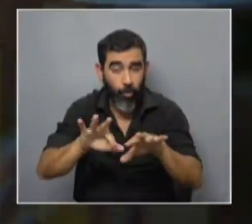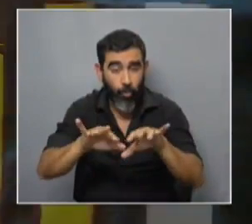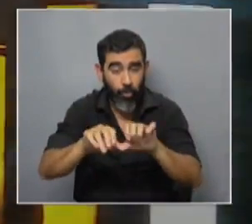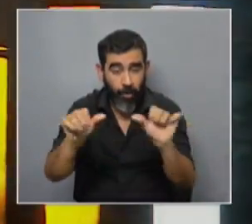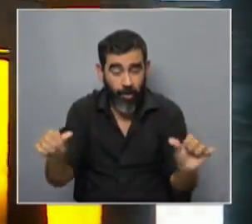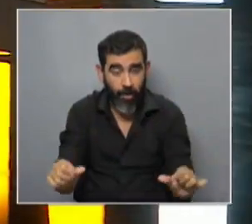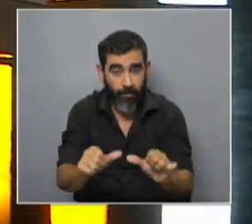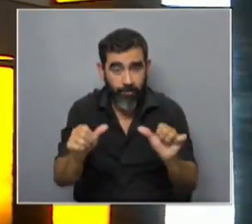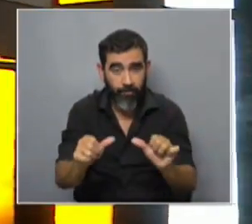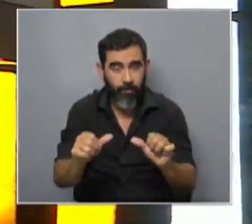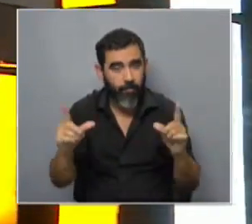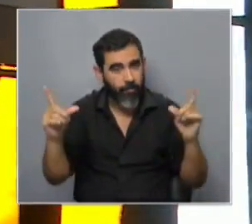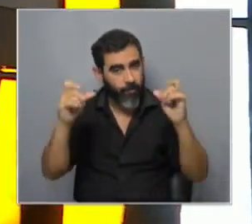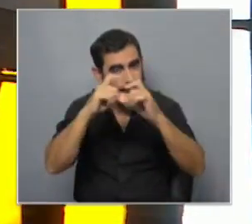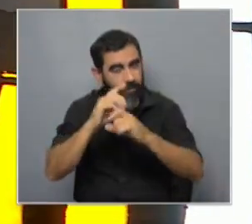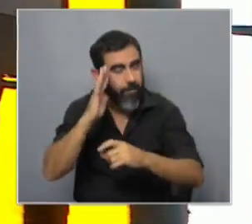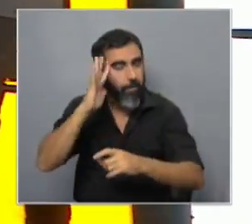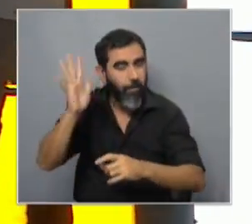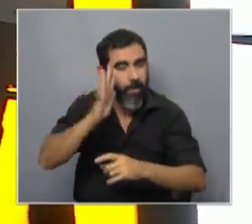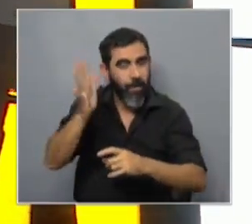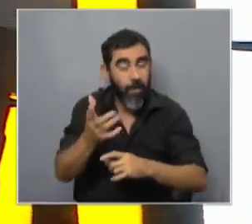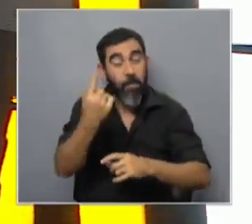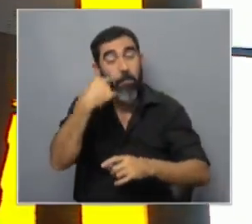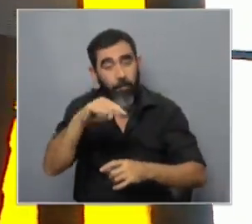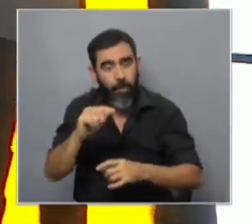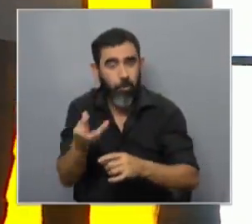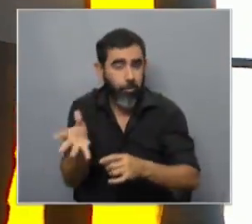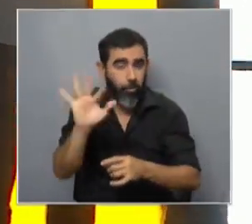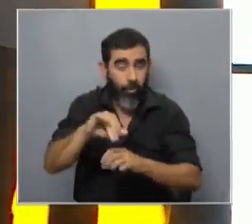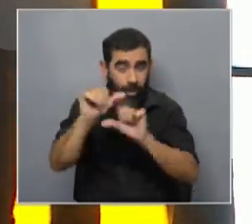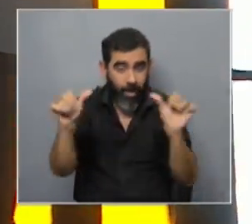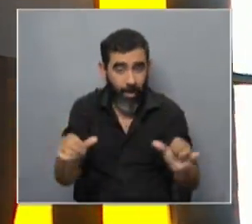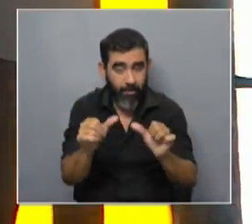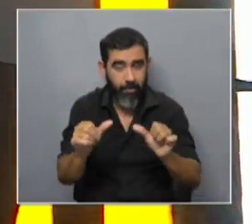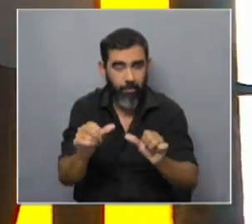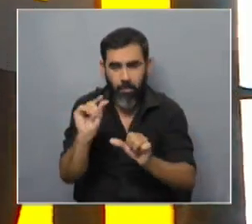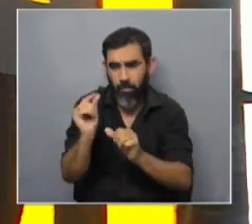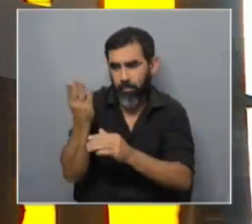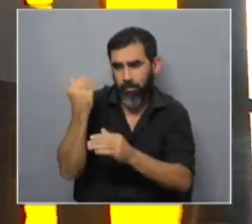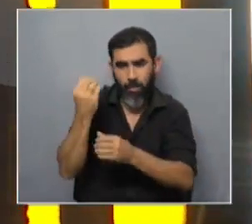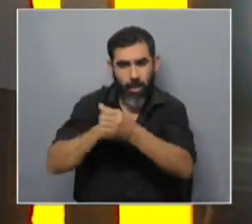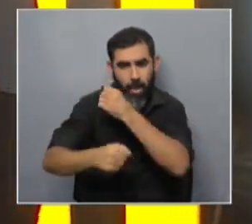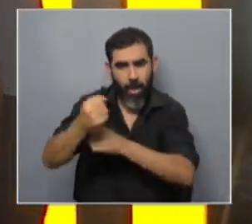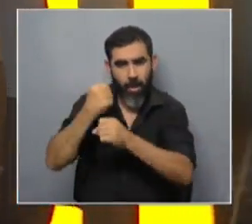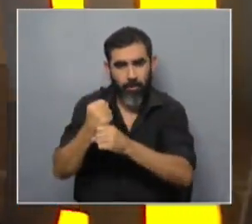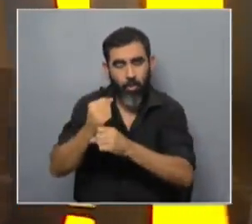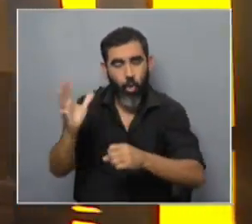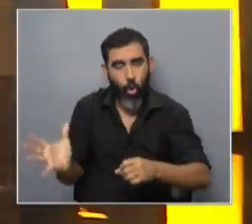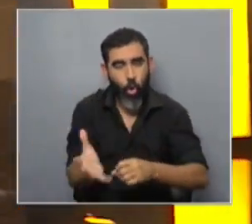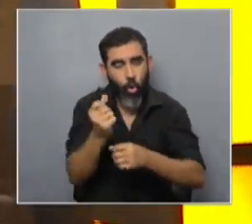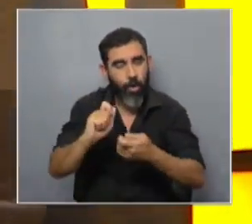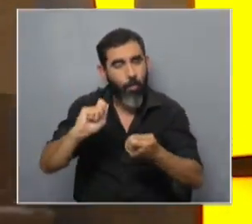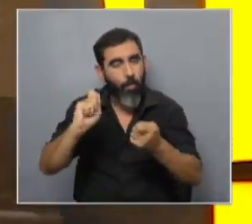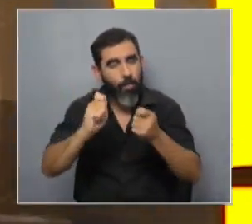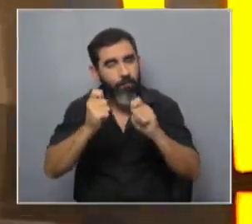computadoras es algo difícil de imaginar y sin embargo cotidiano. No hace muchos años que se consiguió modificar